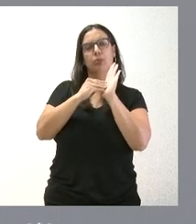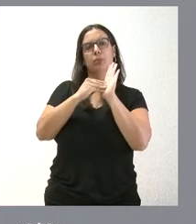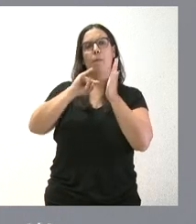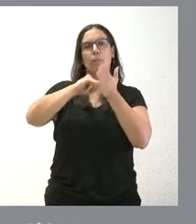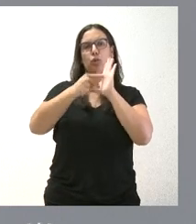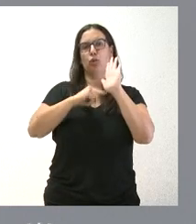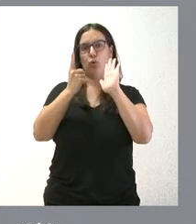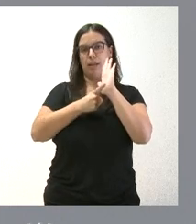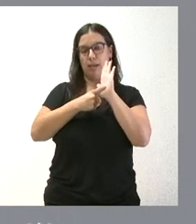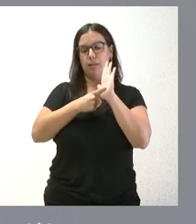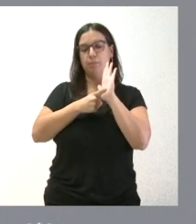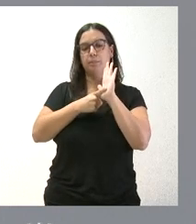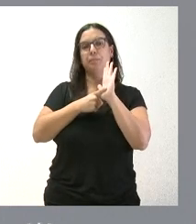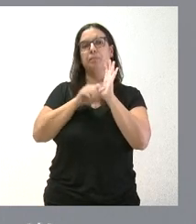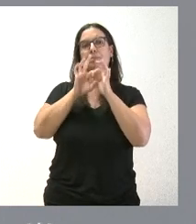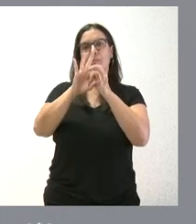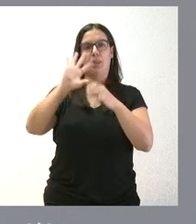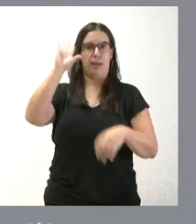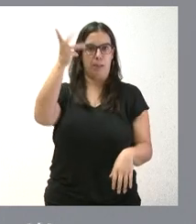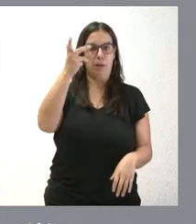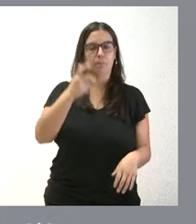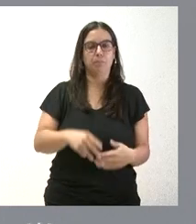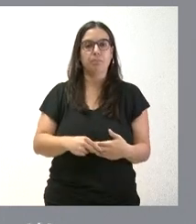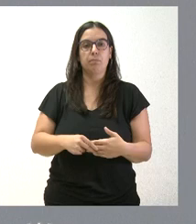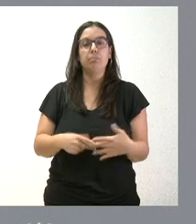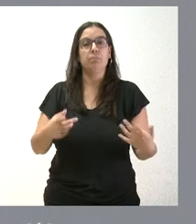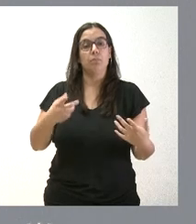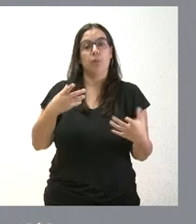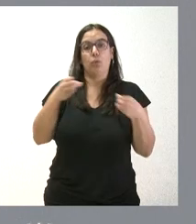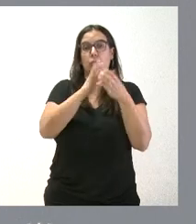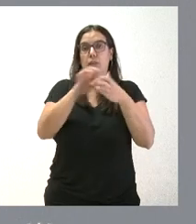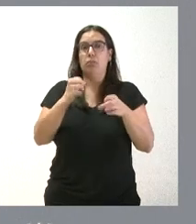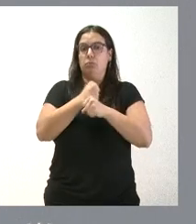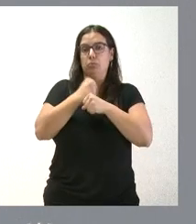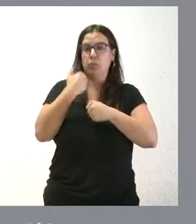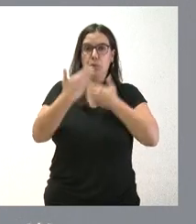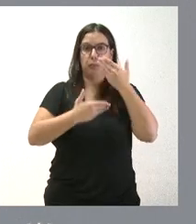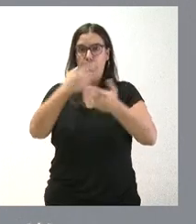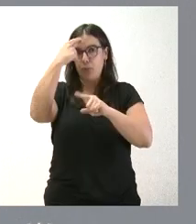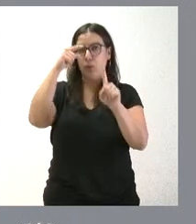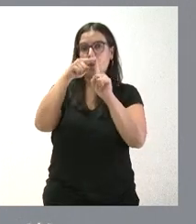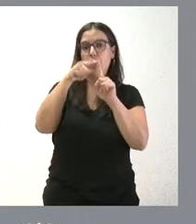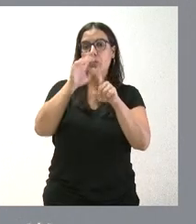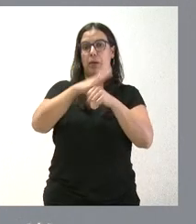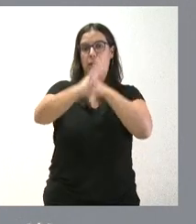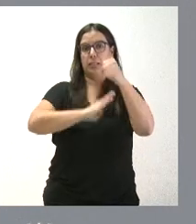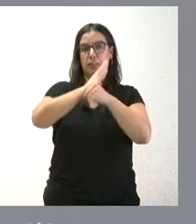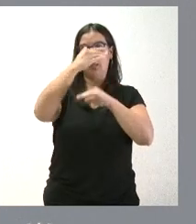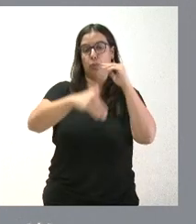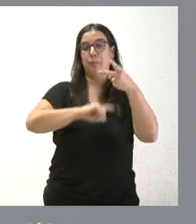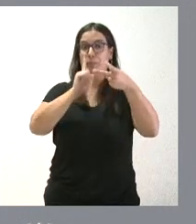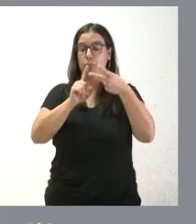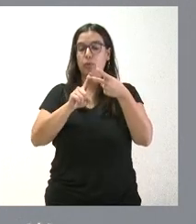ley en torno al clima y, por tanto, en eso trabajando la Junta de Castilla en con el horizonte de esta legislatura. Y, en segundo lugar,